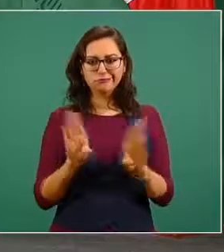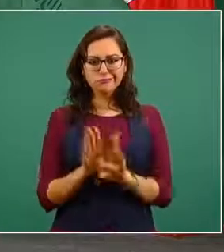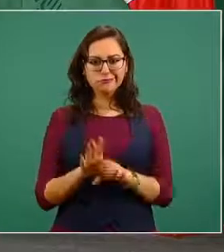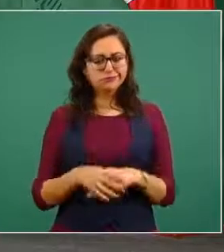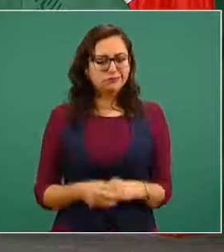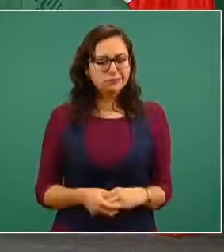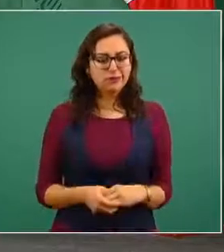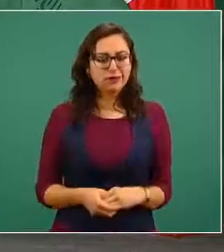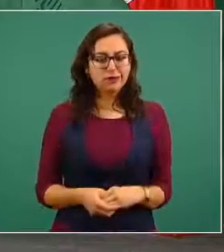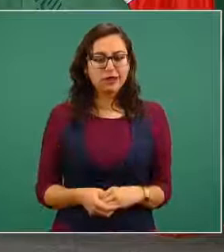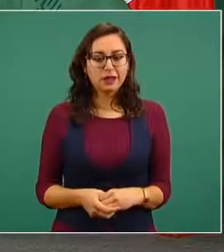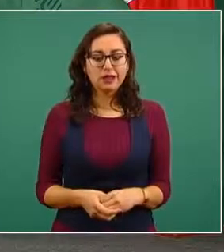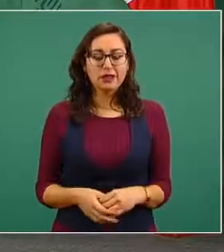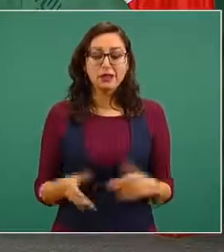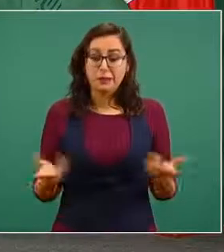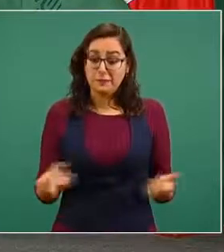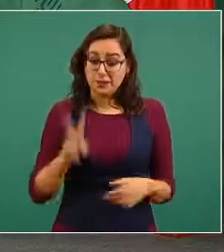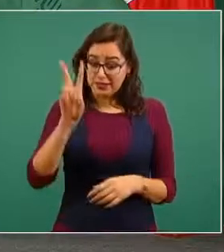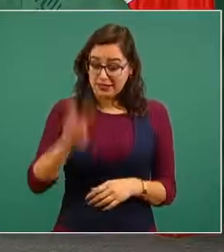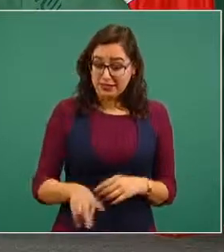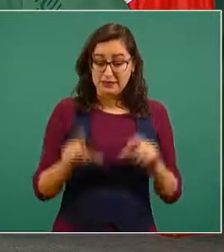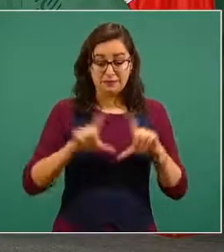México son miles de muertos